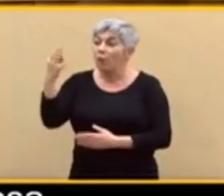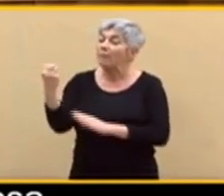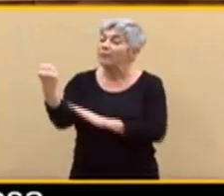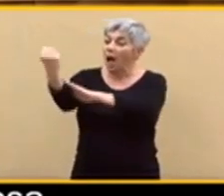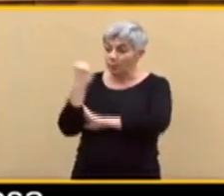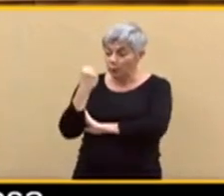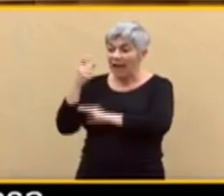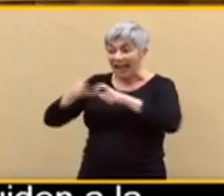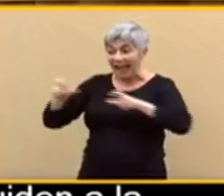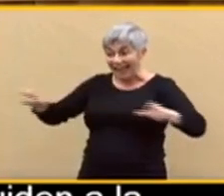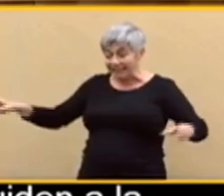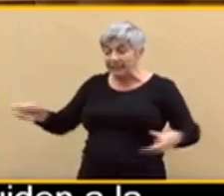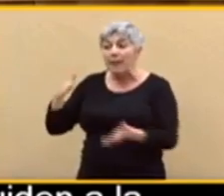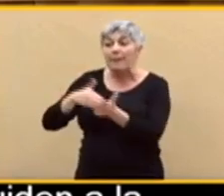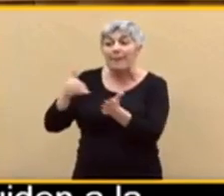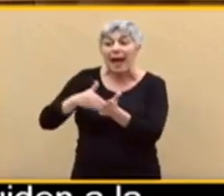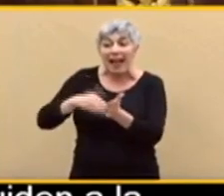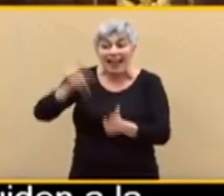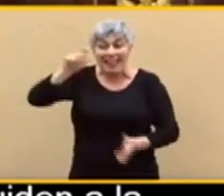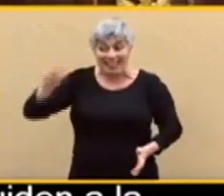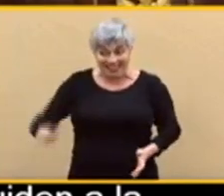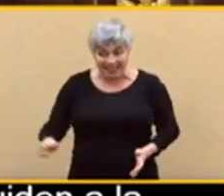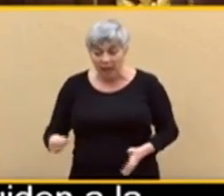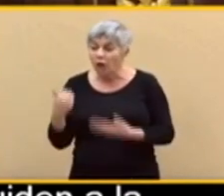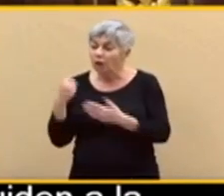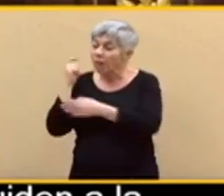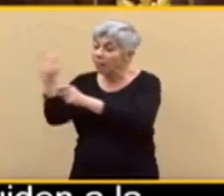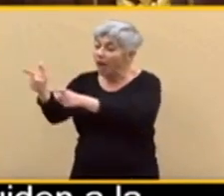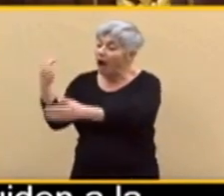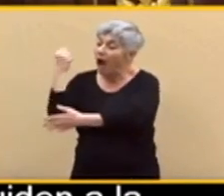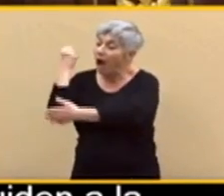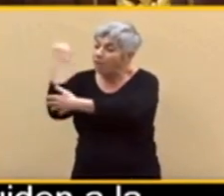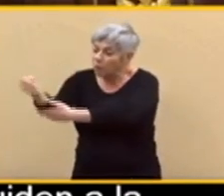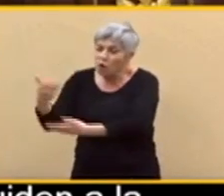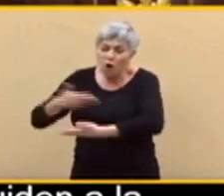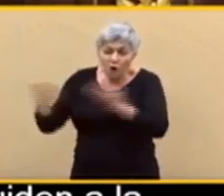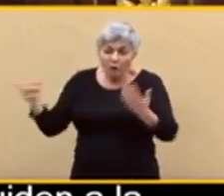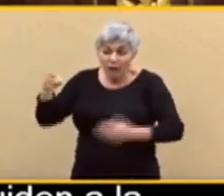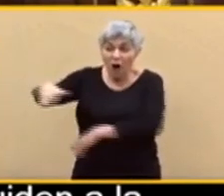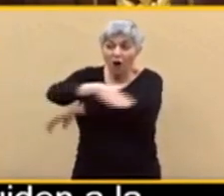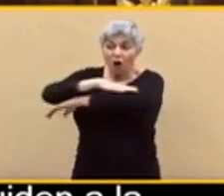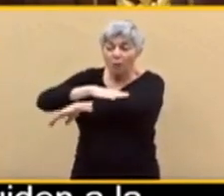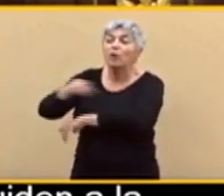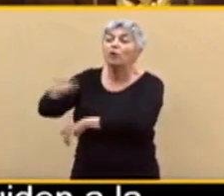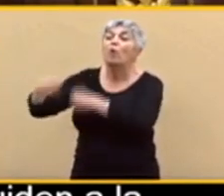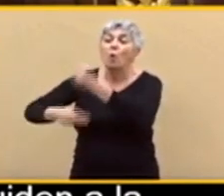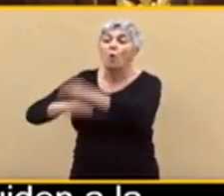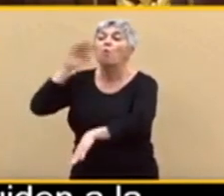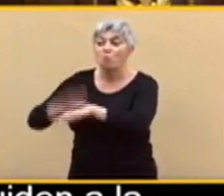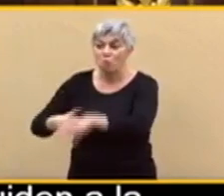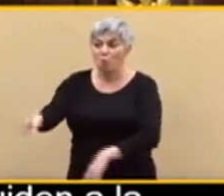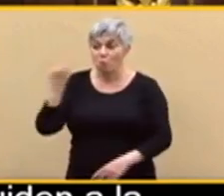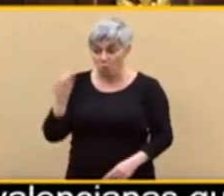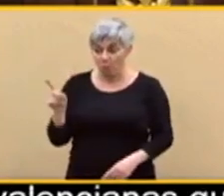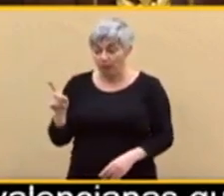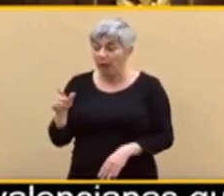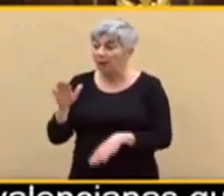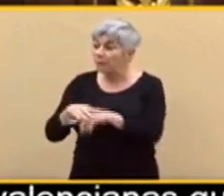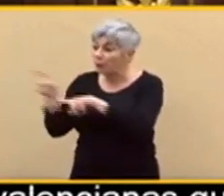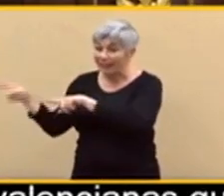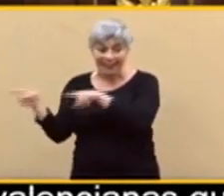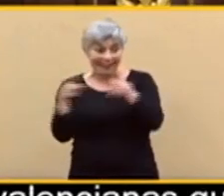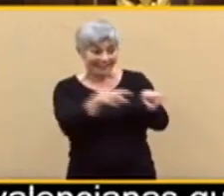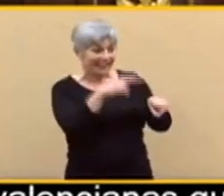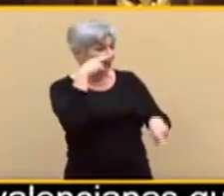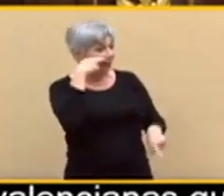valencianos y valencianas que confiaron en este Gobierno para que el aspirante a Abascal siga siendo